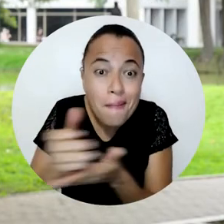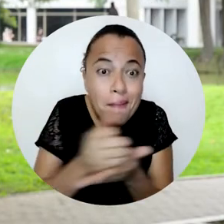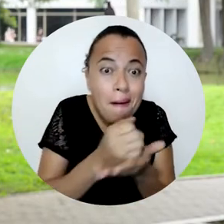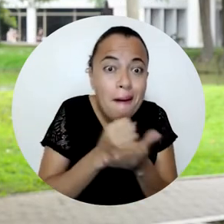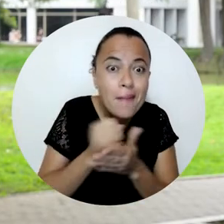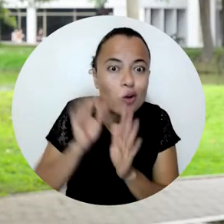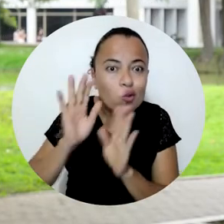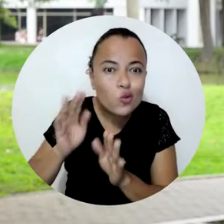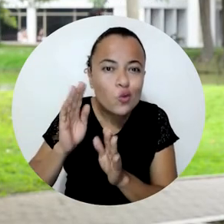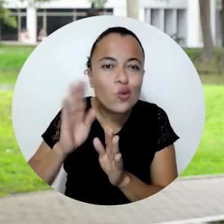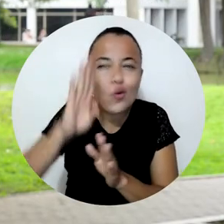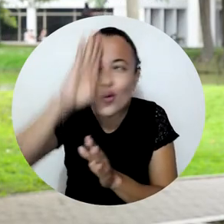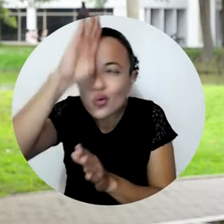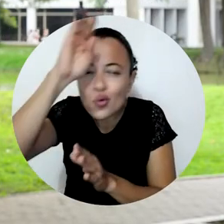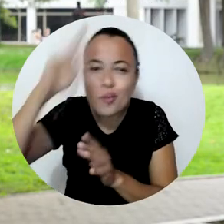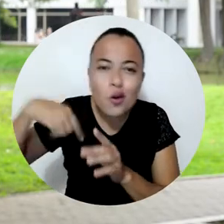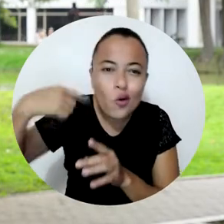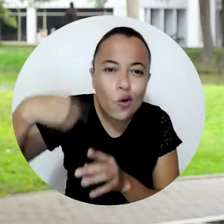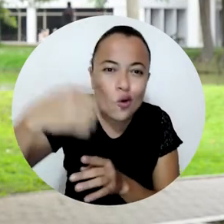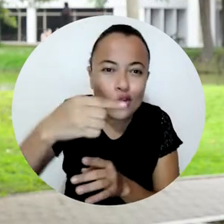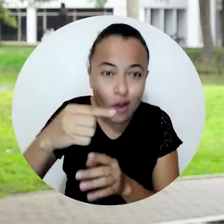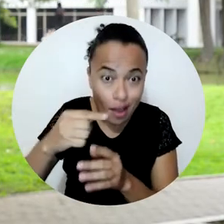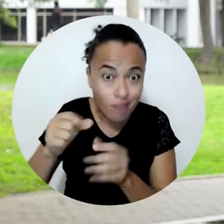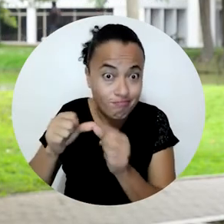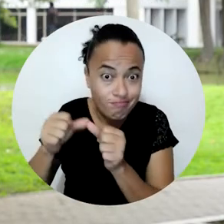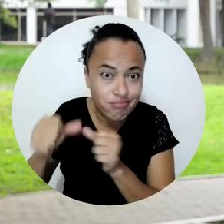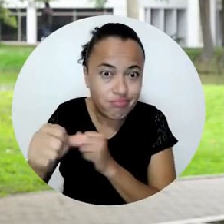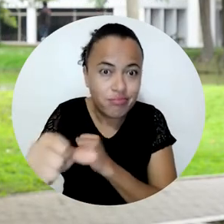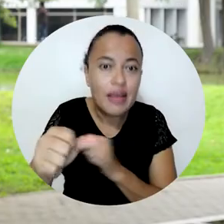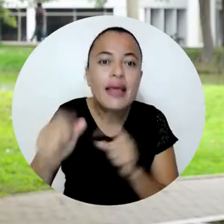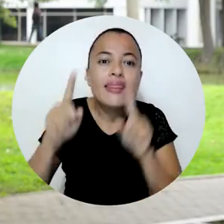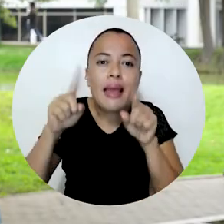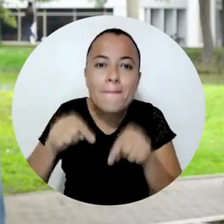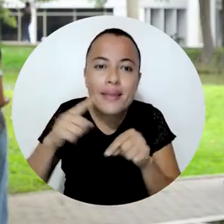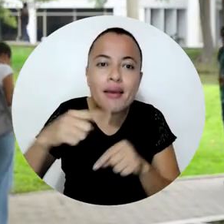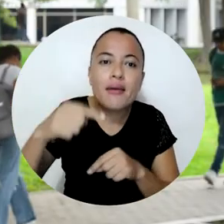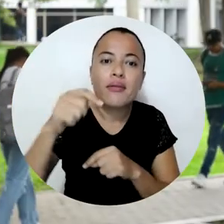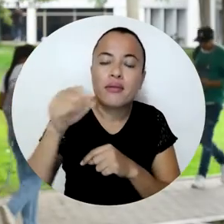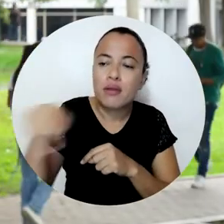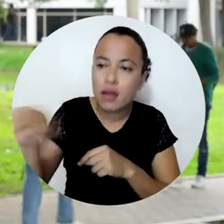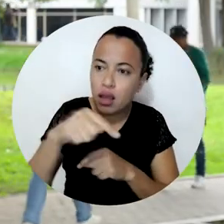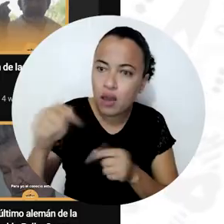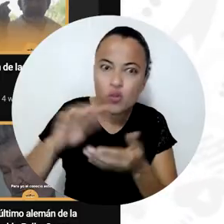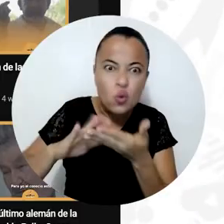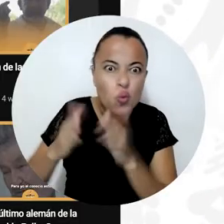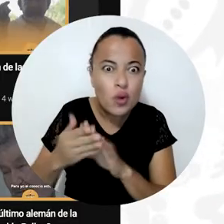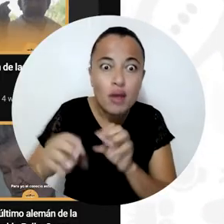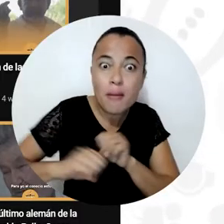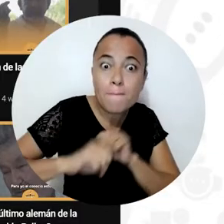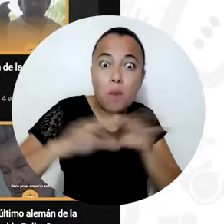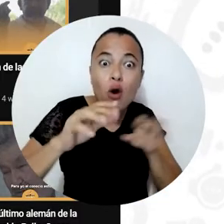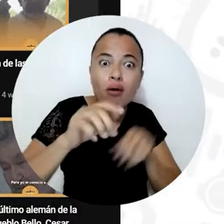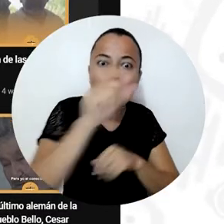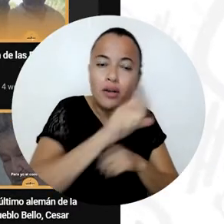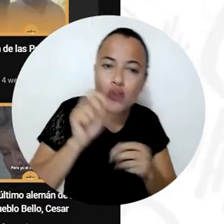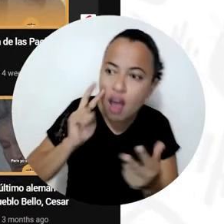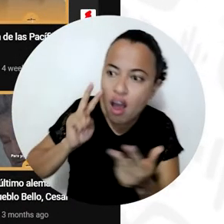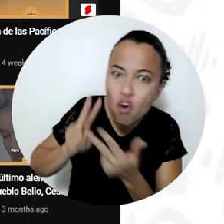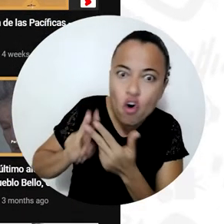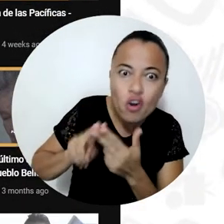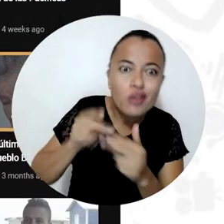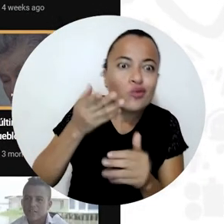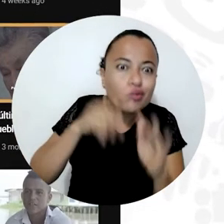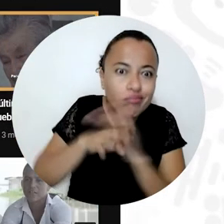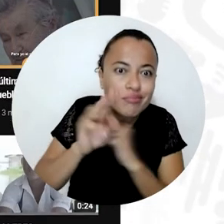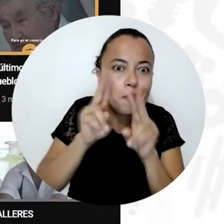municipios en el Departamento del Cesar, sino contribuir a que esa visibilización de esas comunidades, de todas las personas que